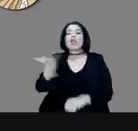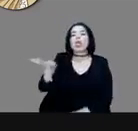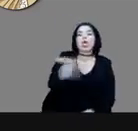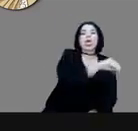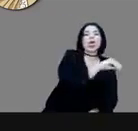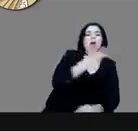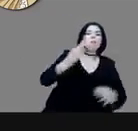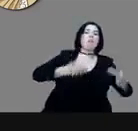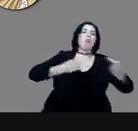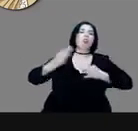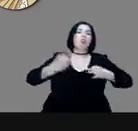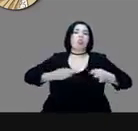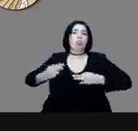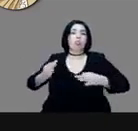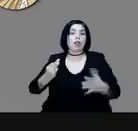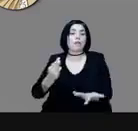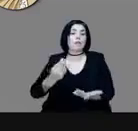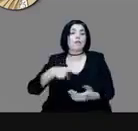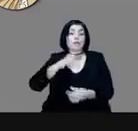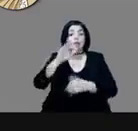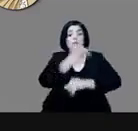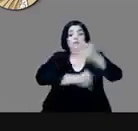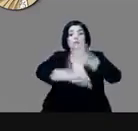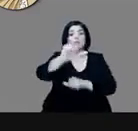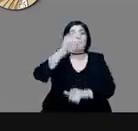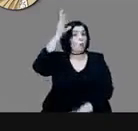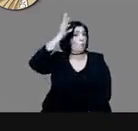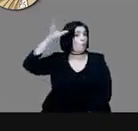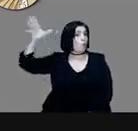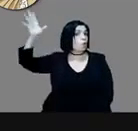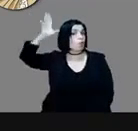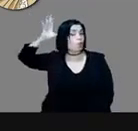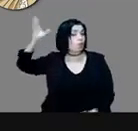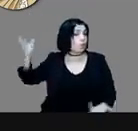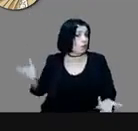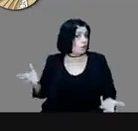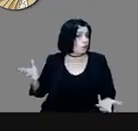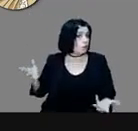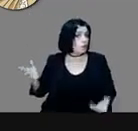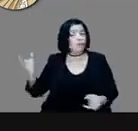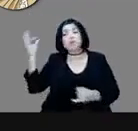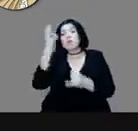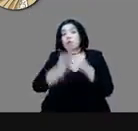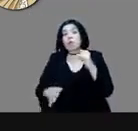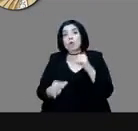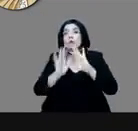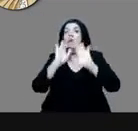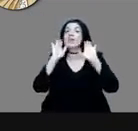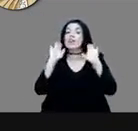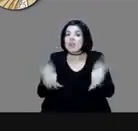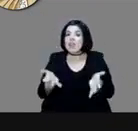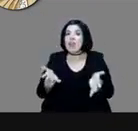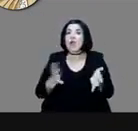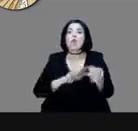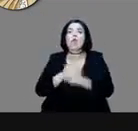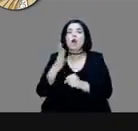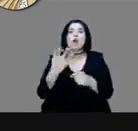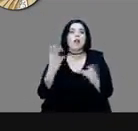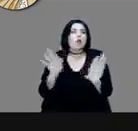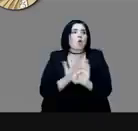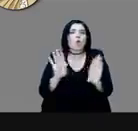Cuauhtémoc asume el mando y, finalmente, la figura que queda